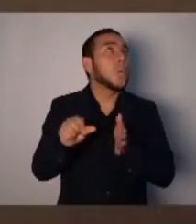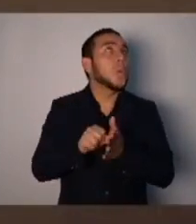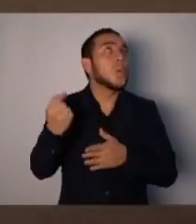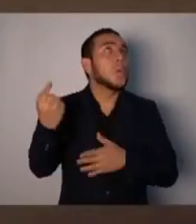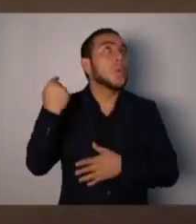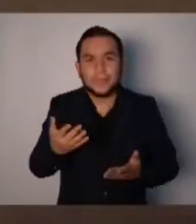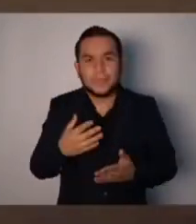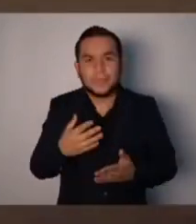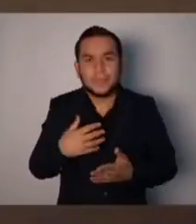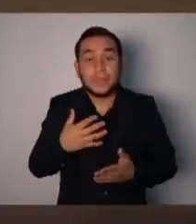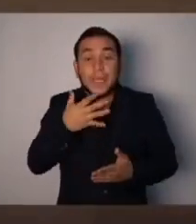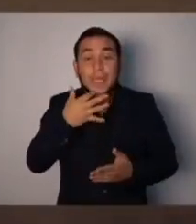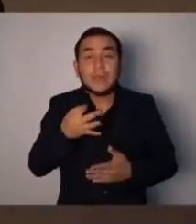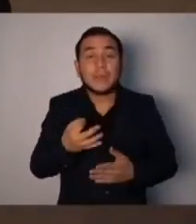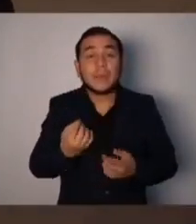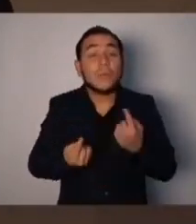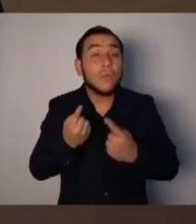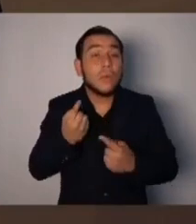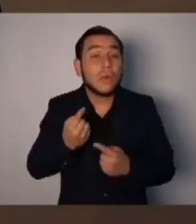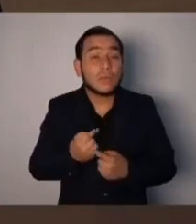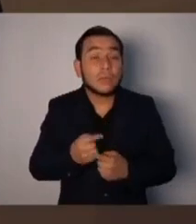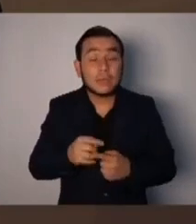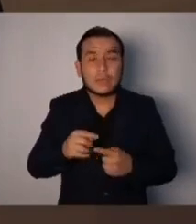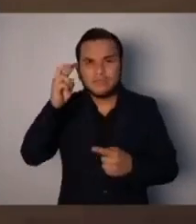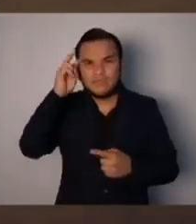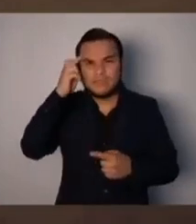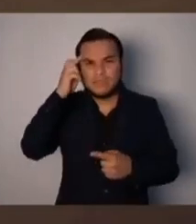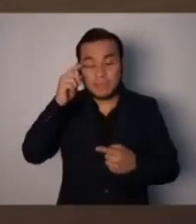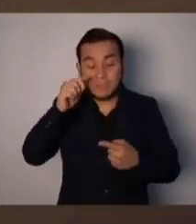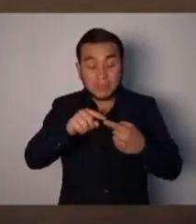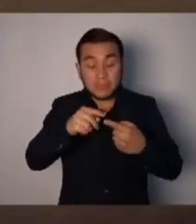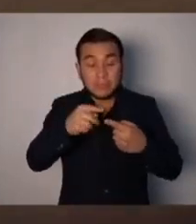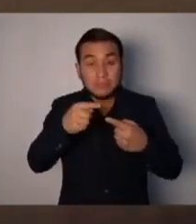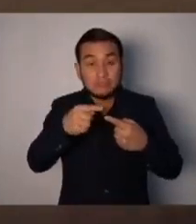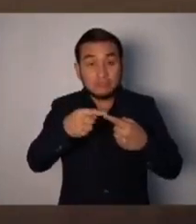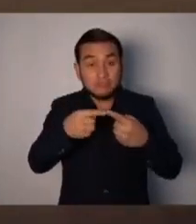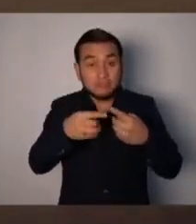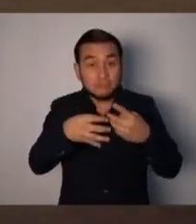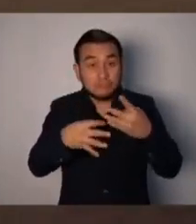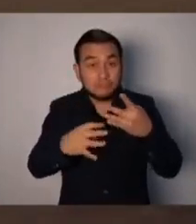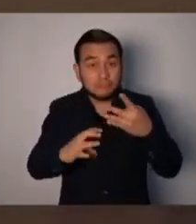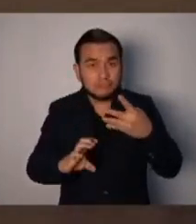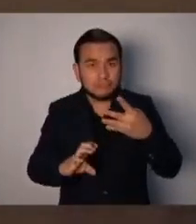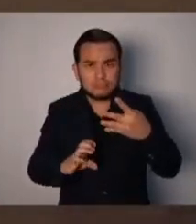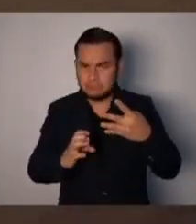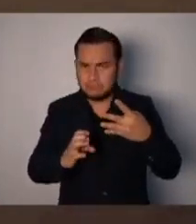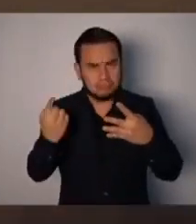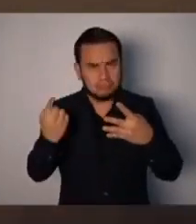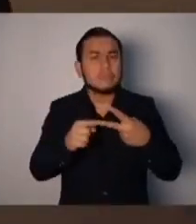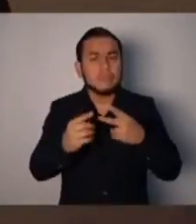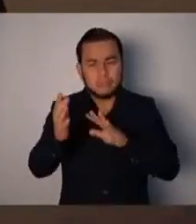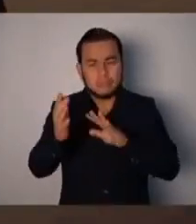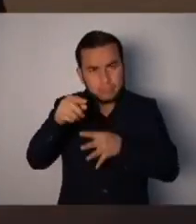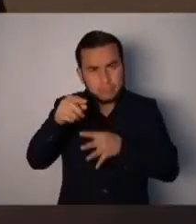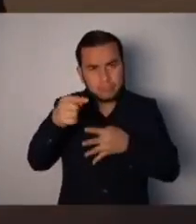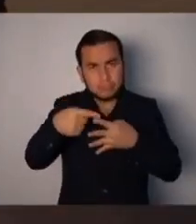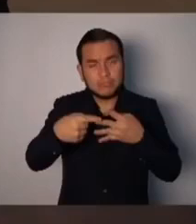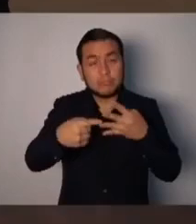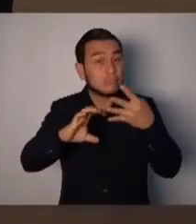la lean primero. Pero segundo, tanto que la defienden, sí, nuestra sacrosanta Constitución, ok, que la respeten, entonces que empiecen por ahí.